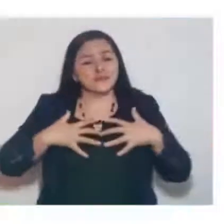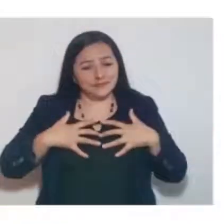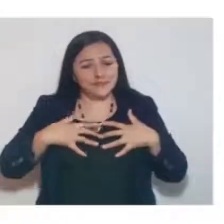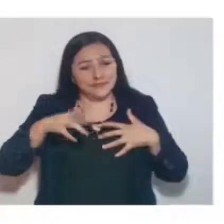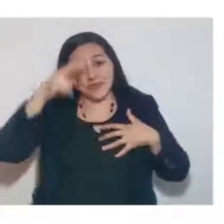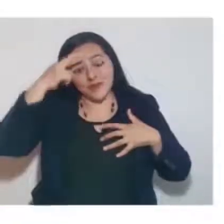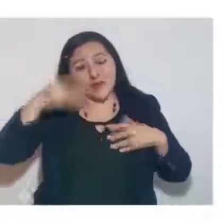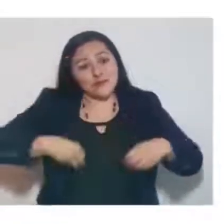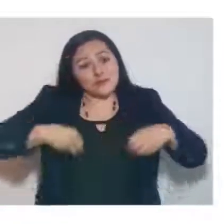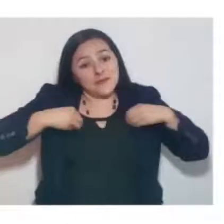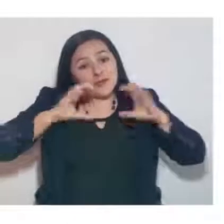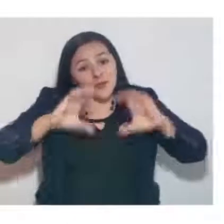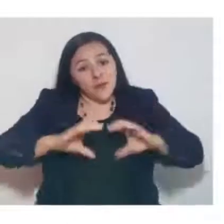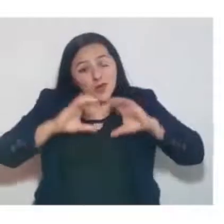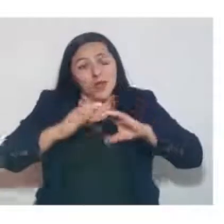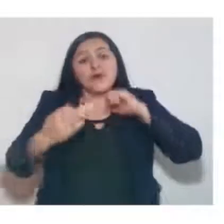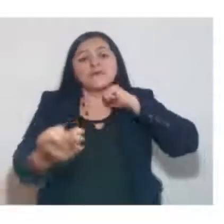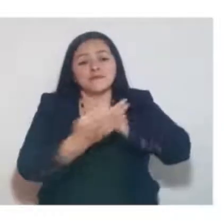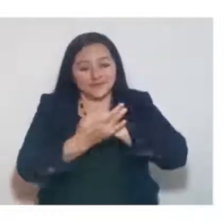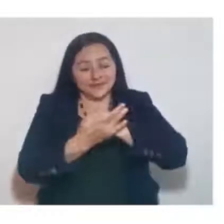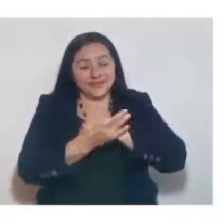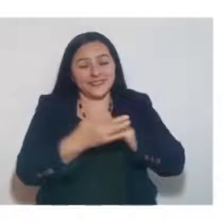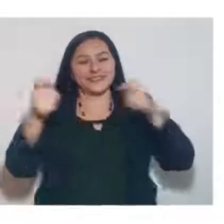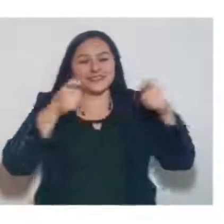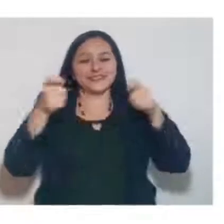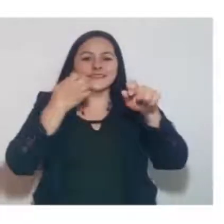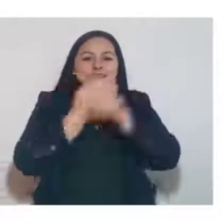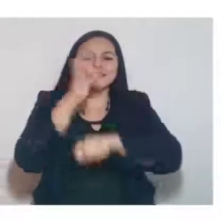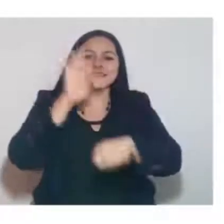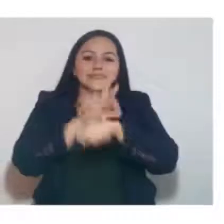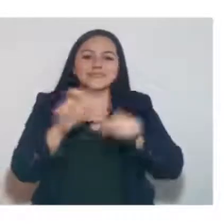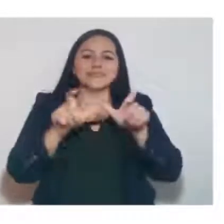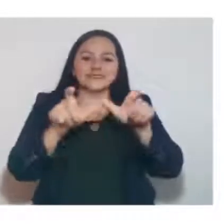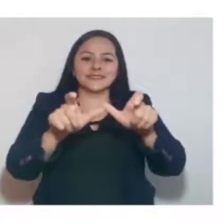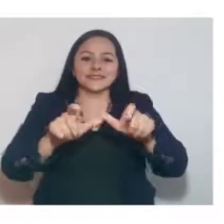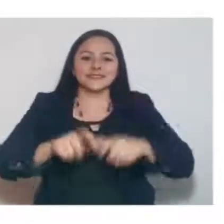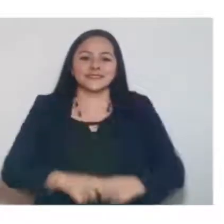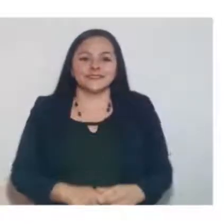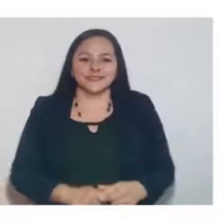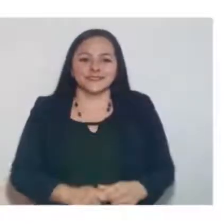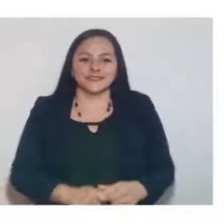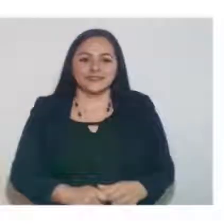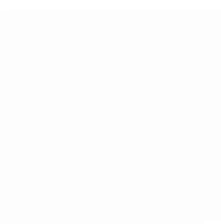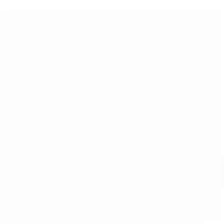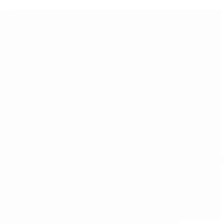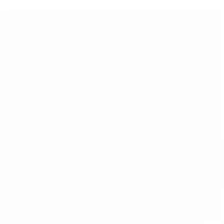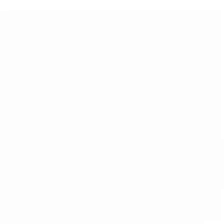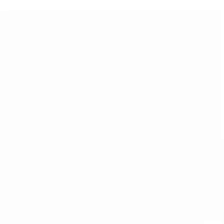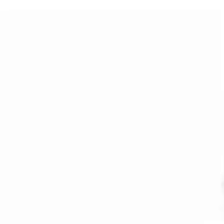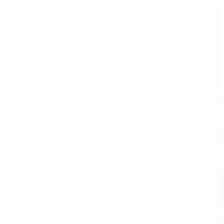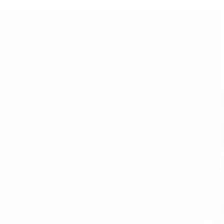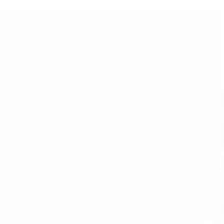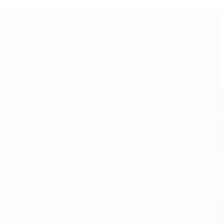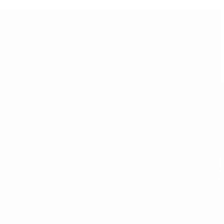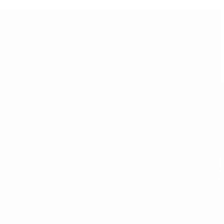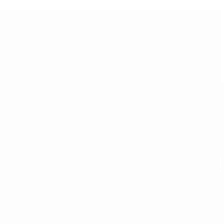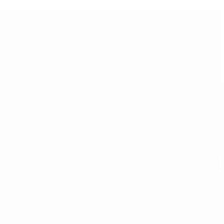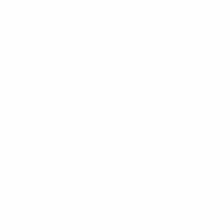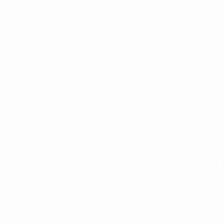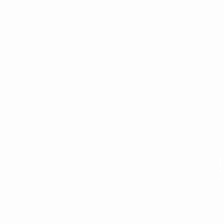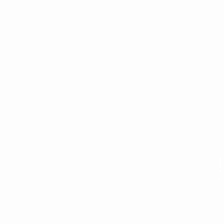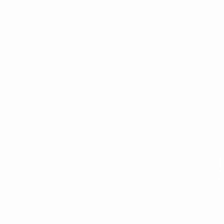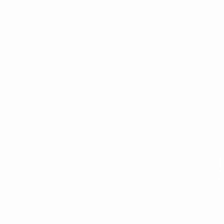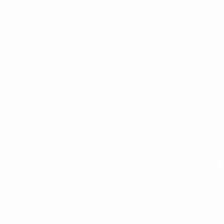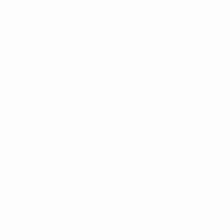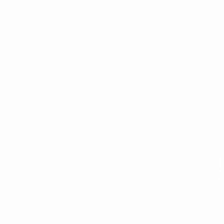respiratorias. Prevenir es protegernos. Coordinación Estatal de Protección Civil. Más y mejores oportunidades para